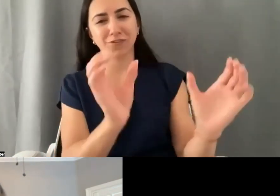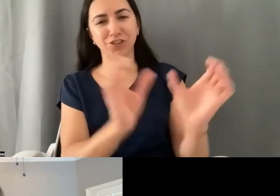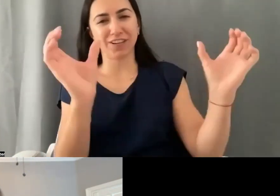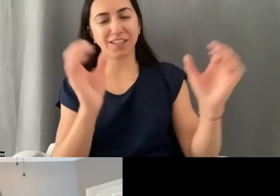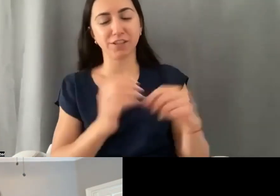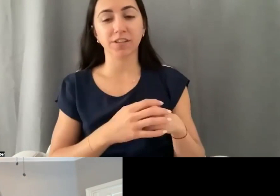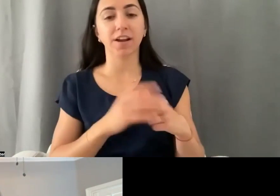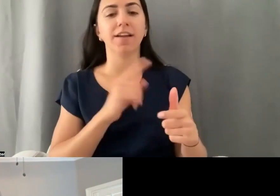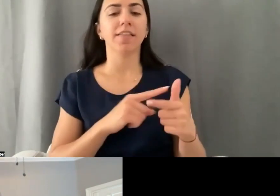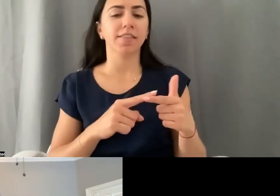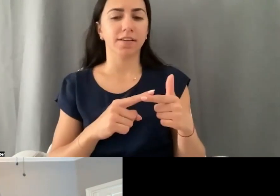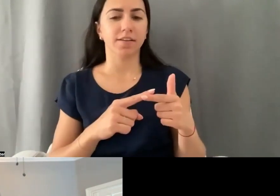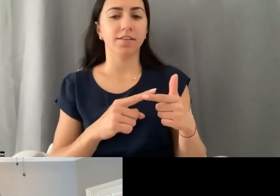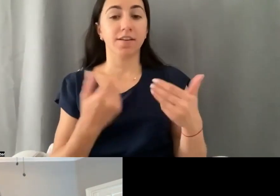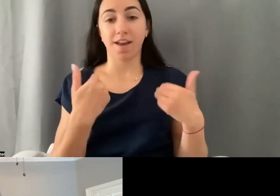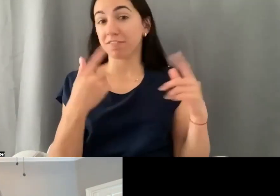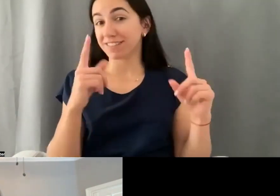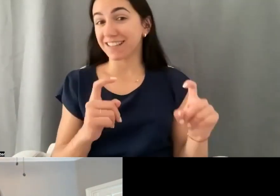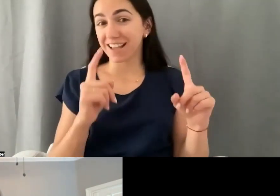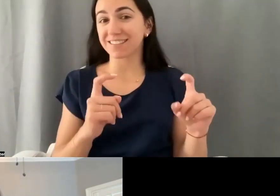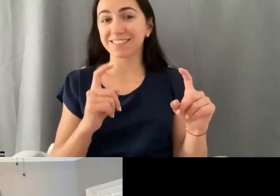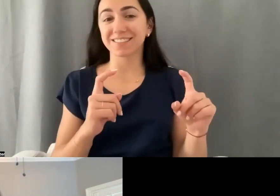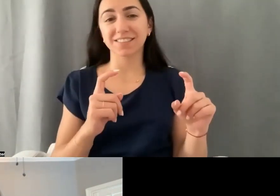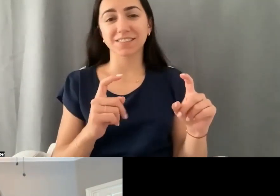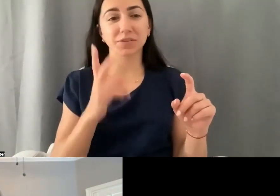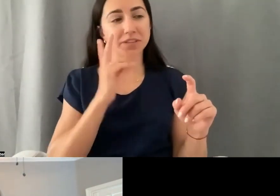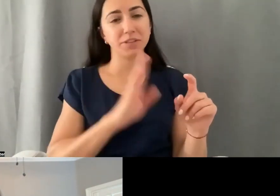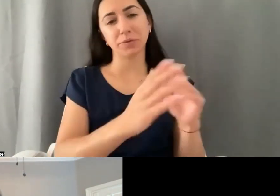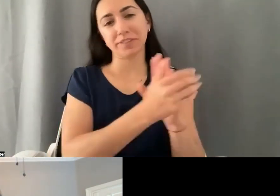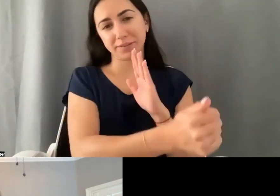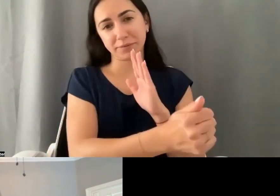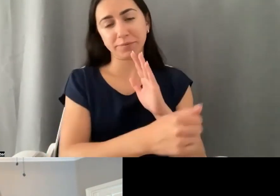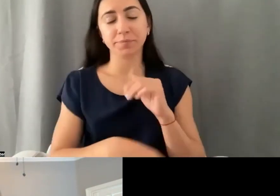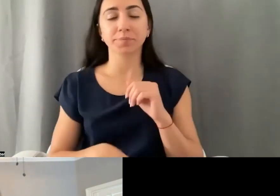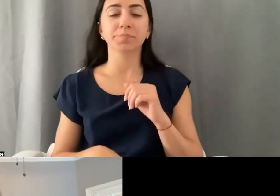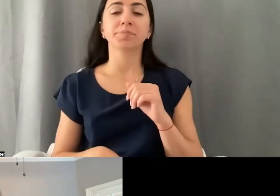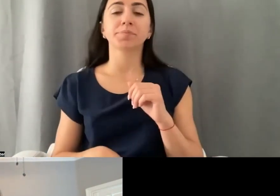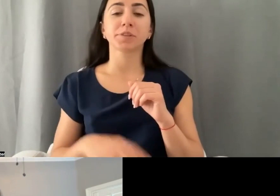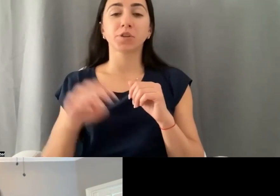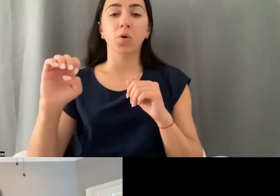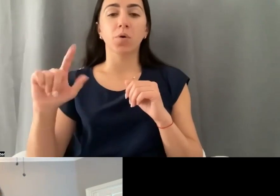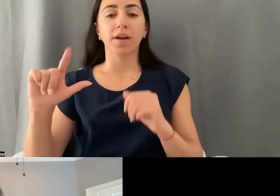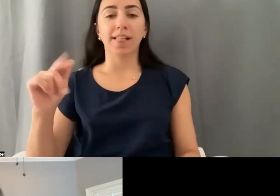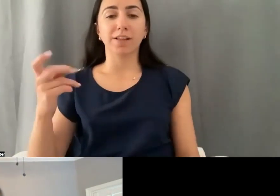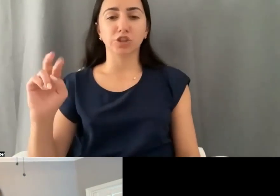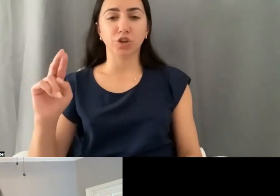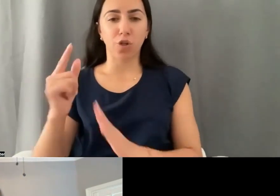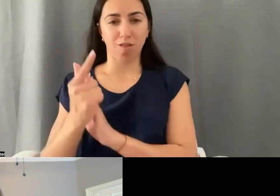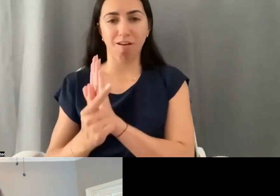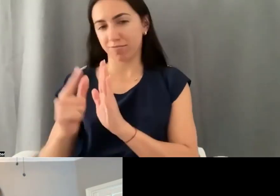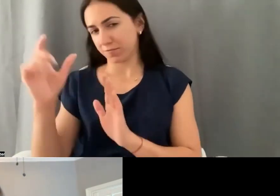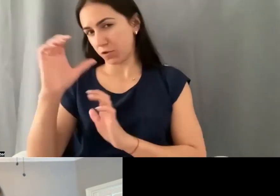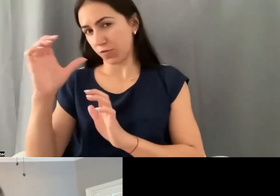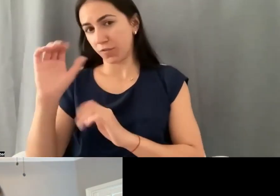para que sea certificado. Hay que pasar por un, de hecho, también tomar una prueba para probar sus habilidades. Entonces, en la sección